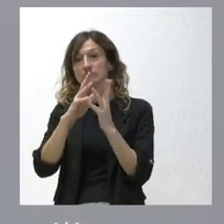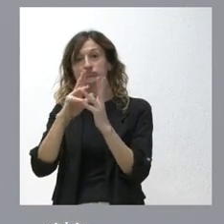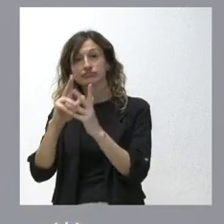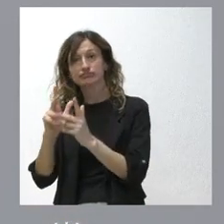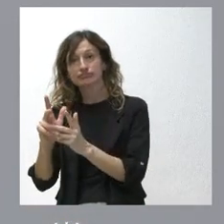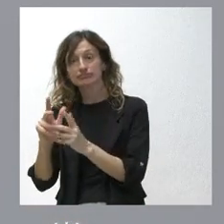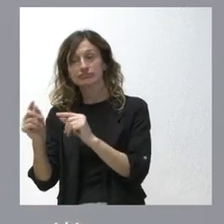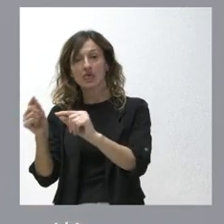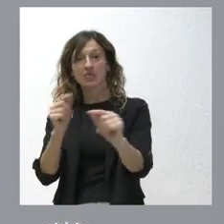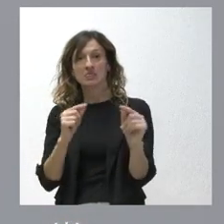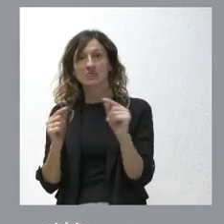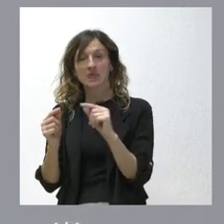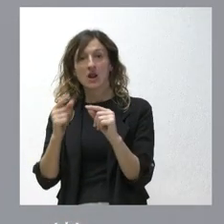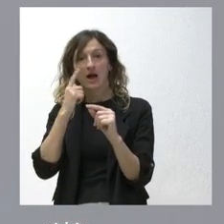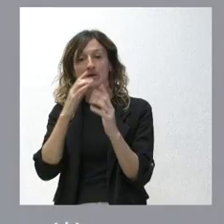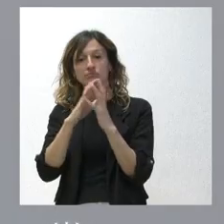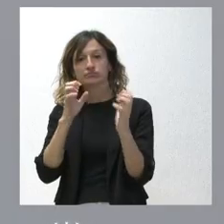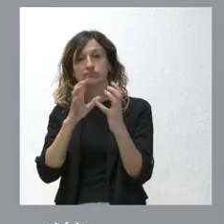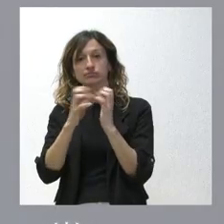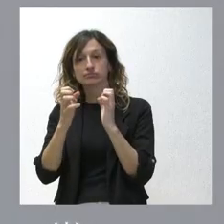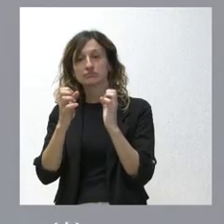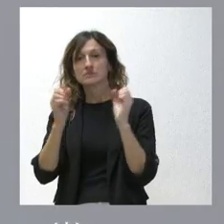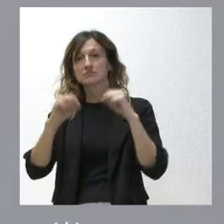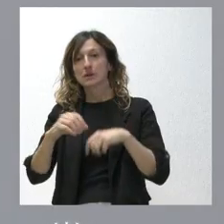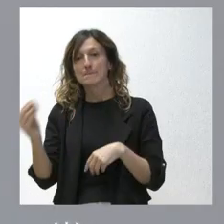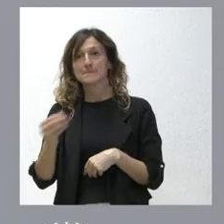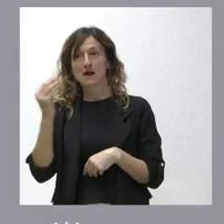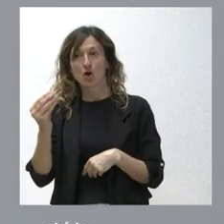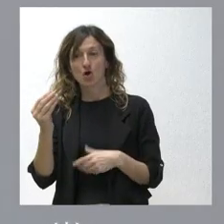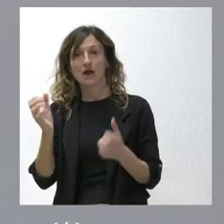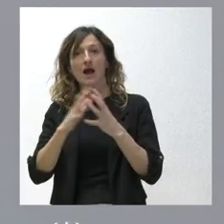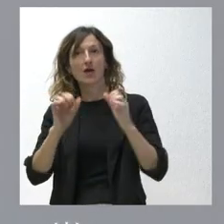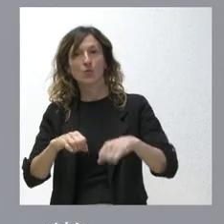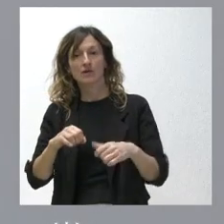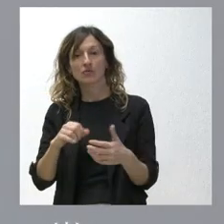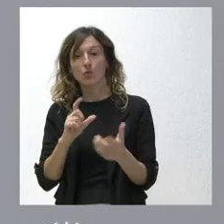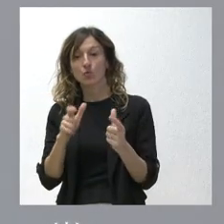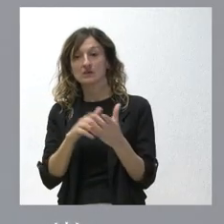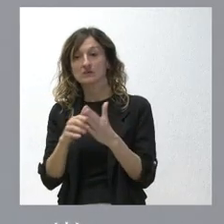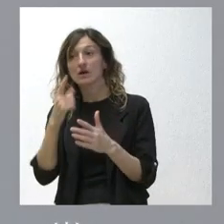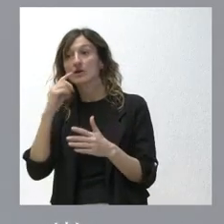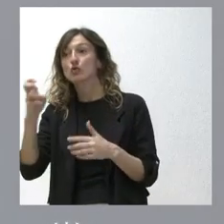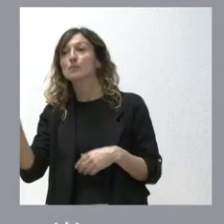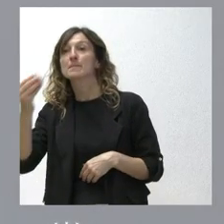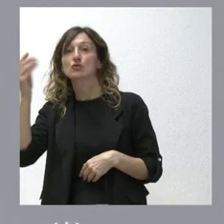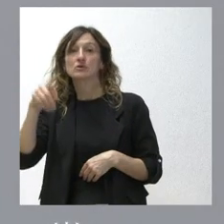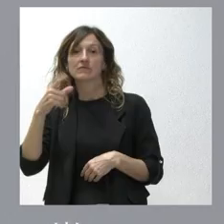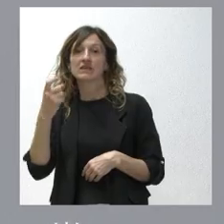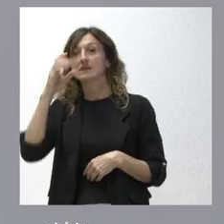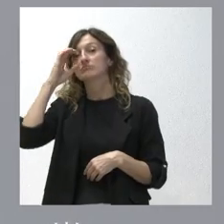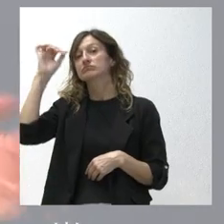encima de la mesa se puede llegar a un consenso distinto y mejor del que tenemos hoy encima de la mesa que es el que ha propuesto la Junta de Castilla y León vamos a escuchar